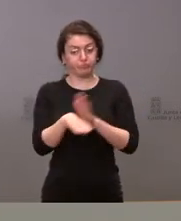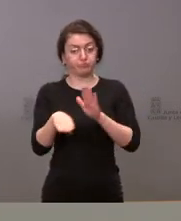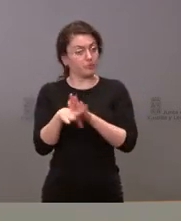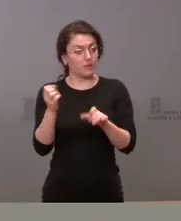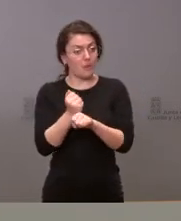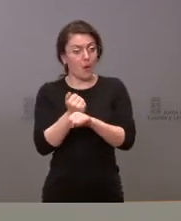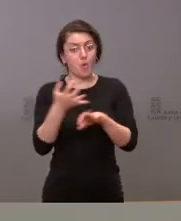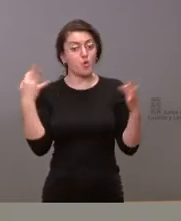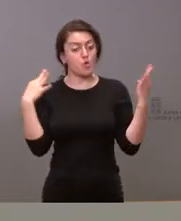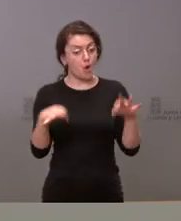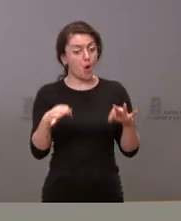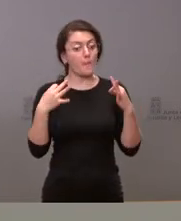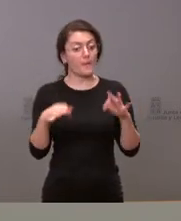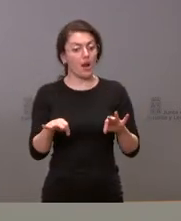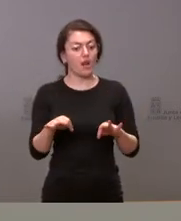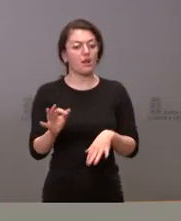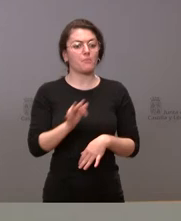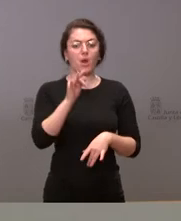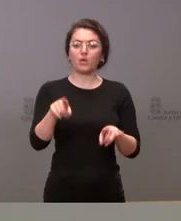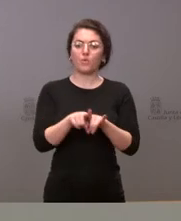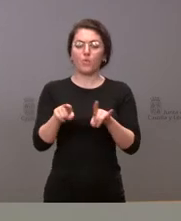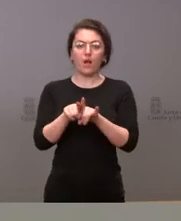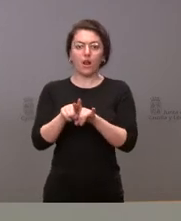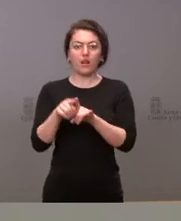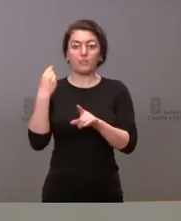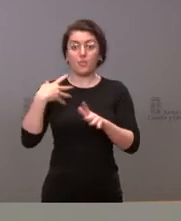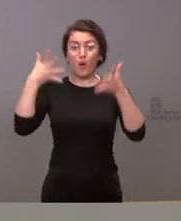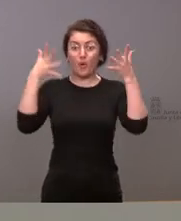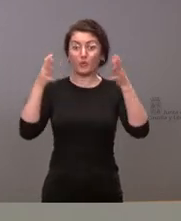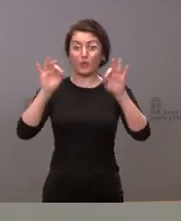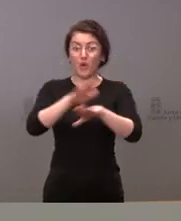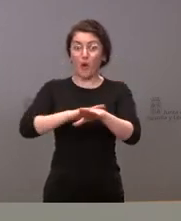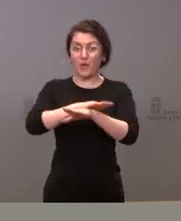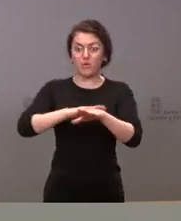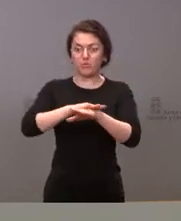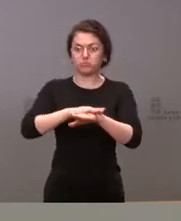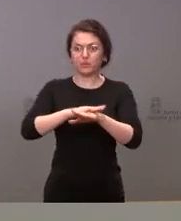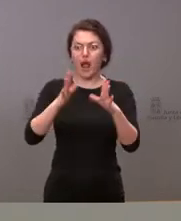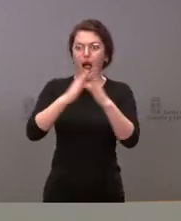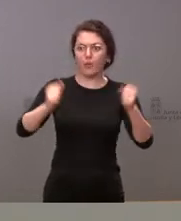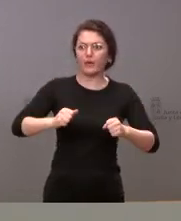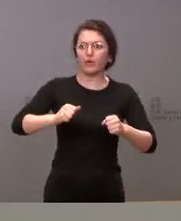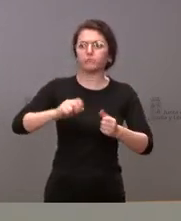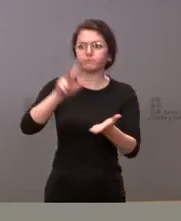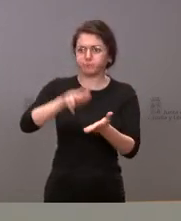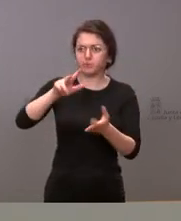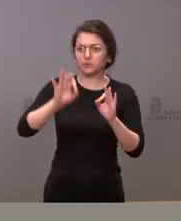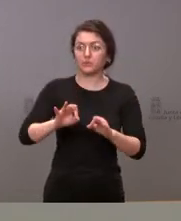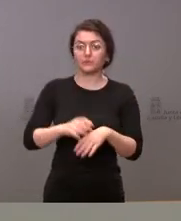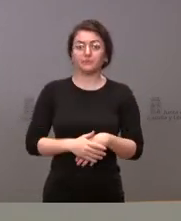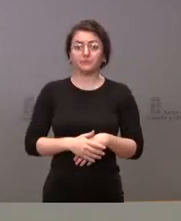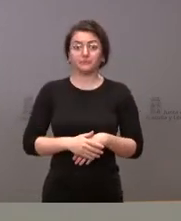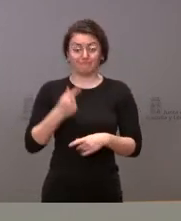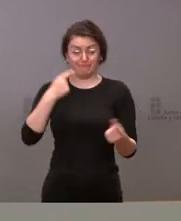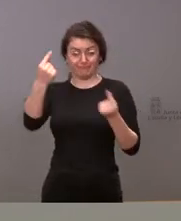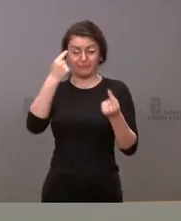incluso hemos aprobado un montón de acuerdos en el Consejo de Gobierno yo les puedo dar un dato desde el momento de la convocatoria de las